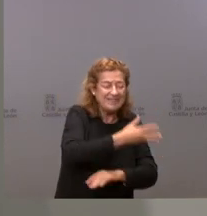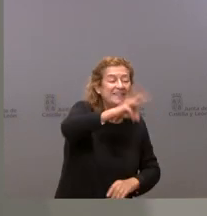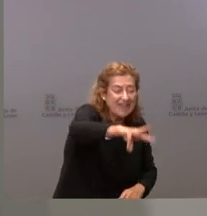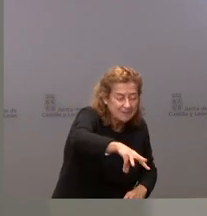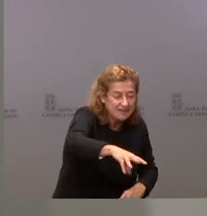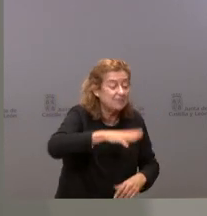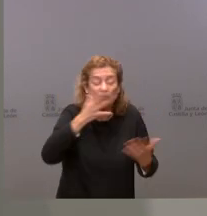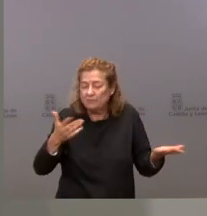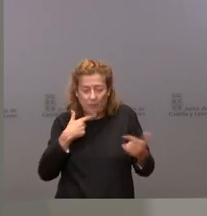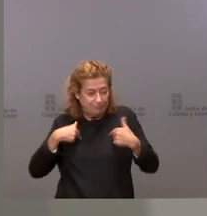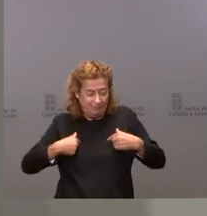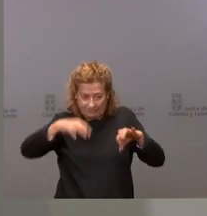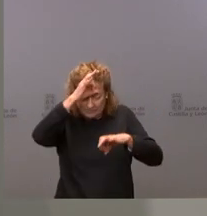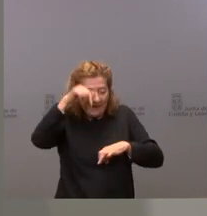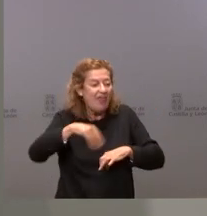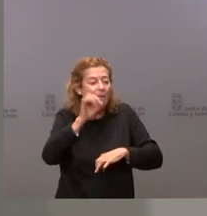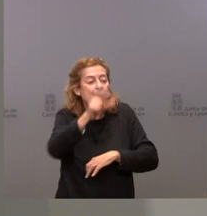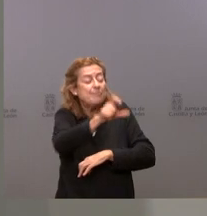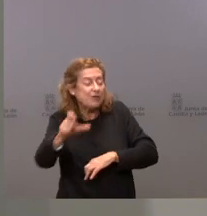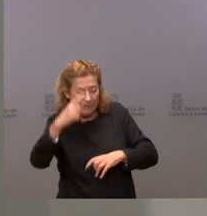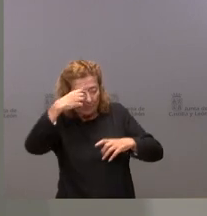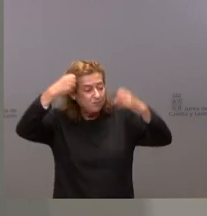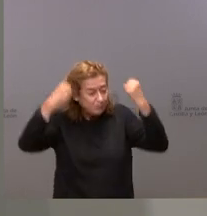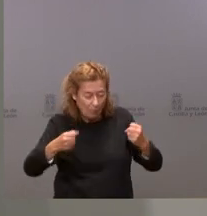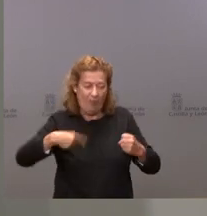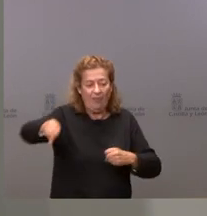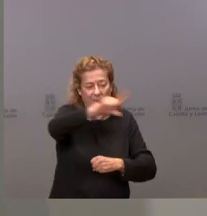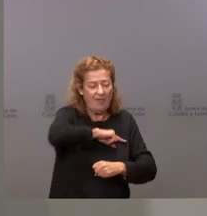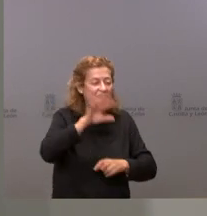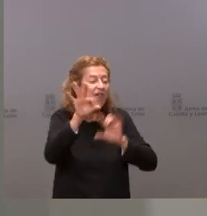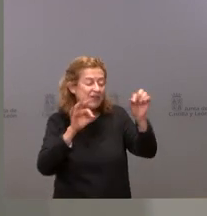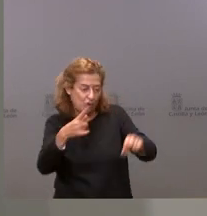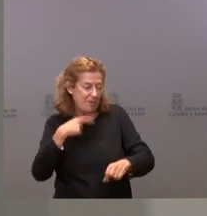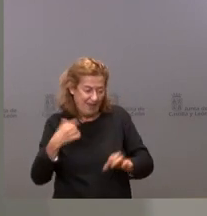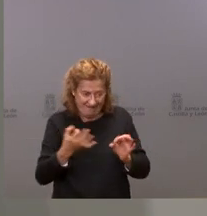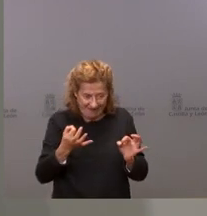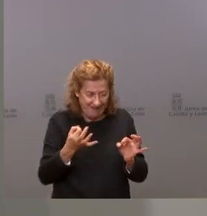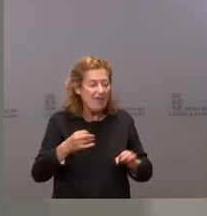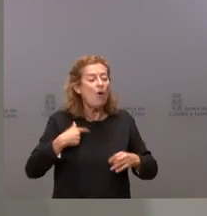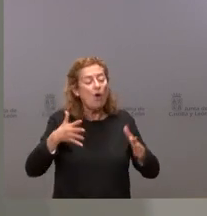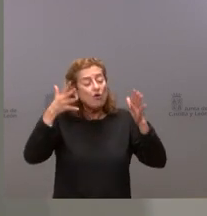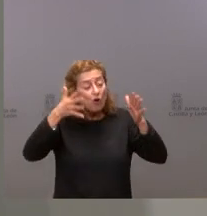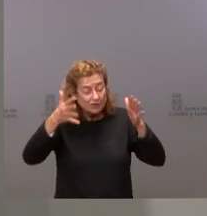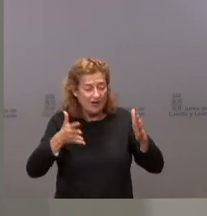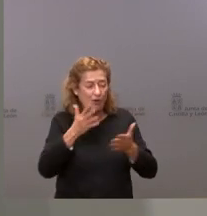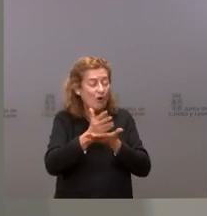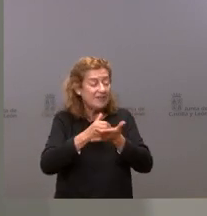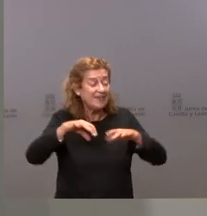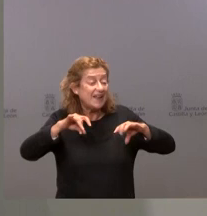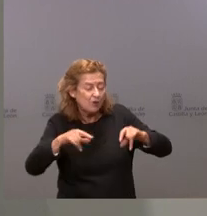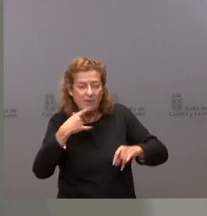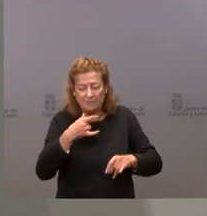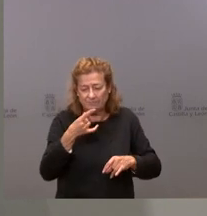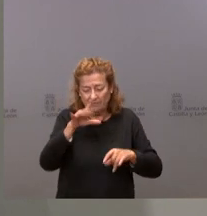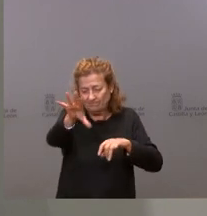ser los científicos los que orienten las decisiones y el Consejo Interterritorial los que quizás tengan que tomar una decisión